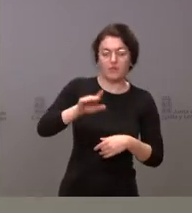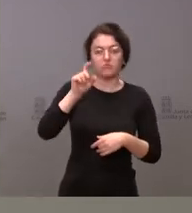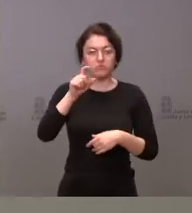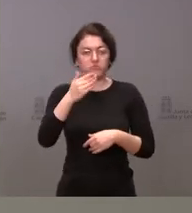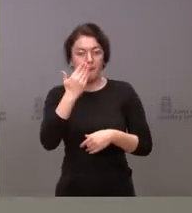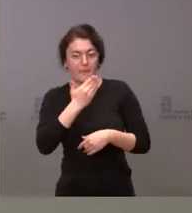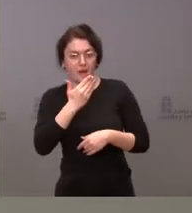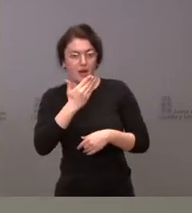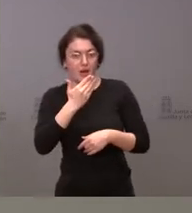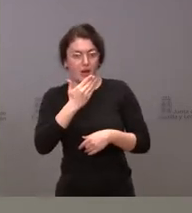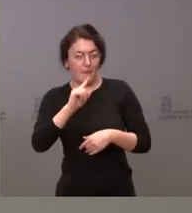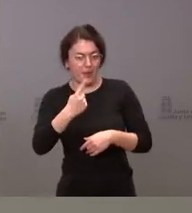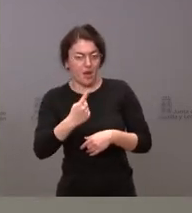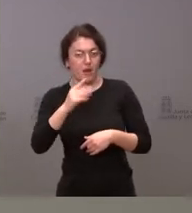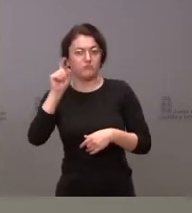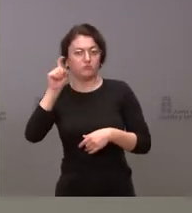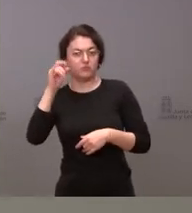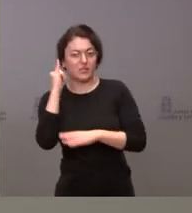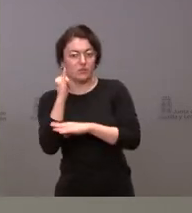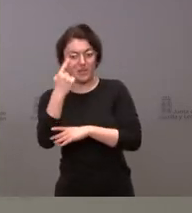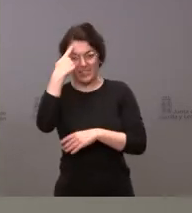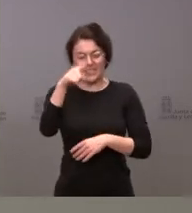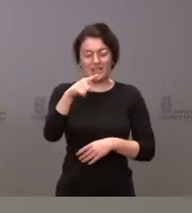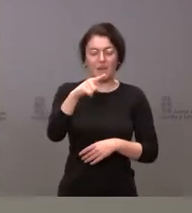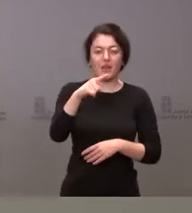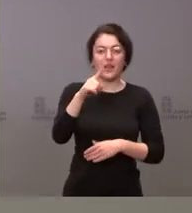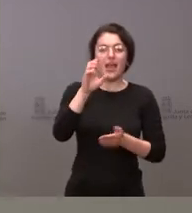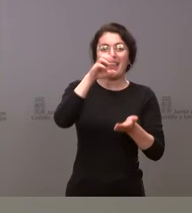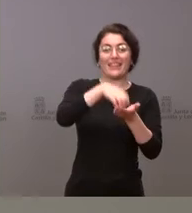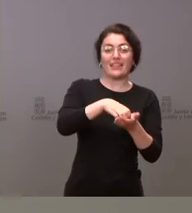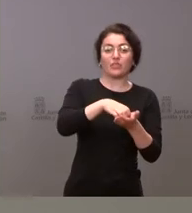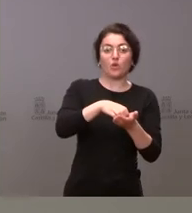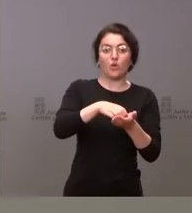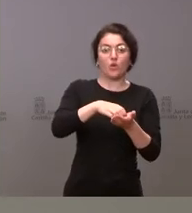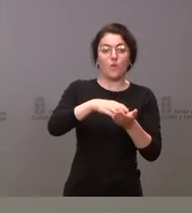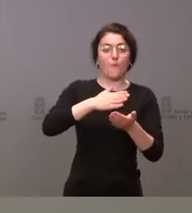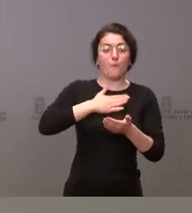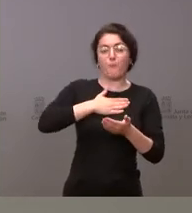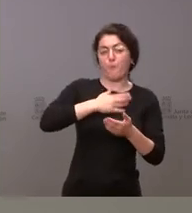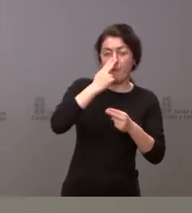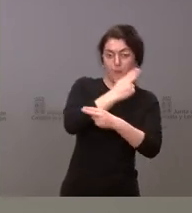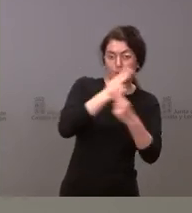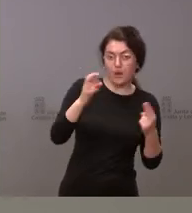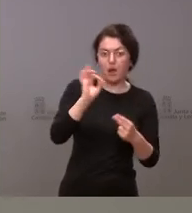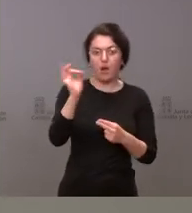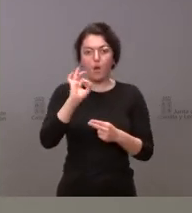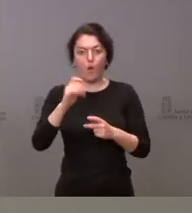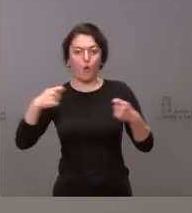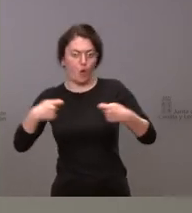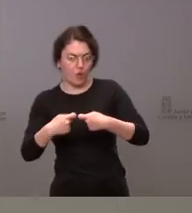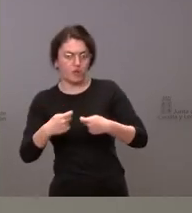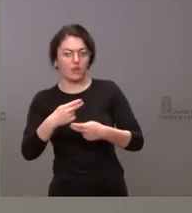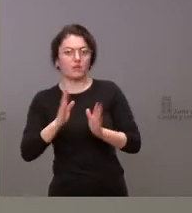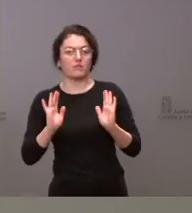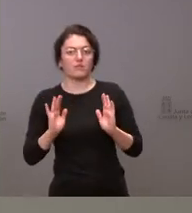tenemos centros de titularidad pública y centros de titularidad concertada. Todos son fondos públicos. La educación tenemos eminentemente